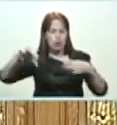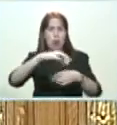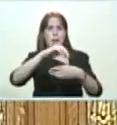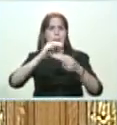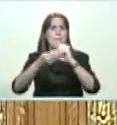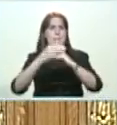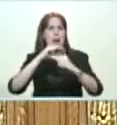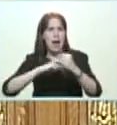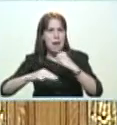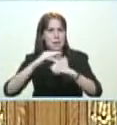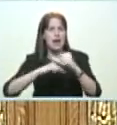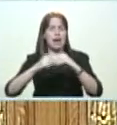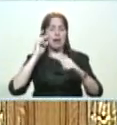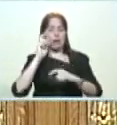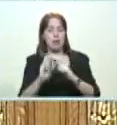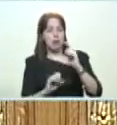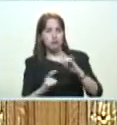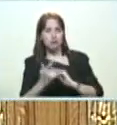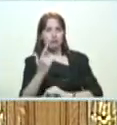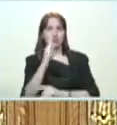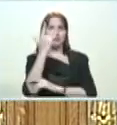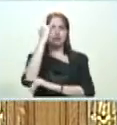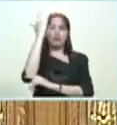y ver crecer.